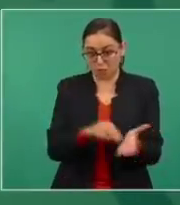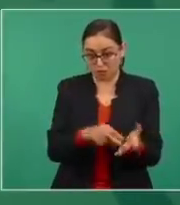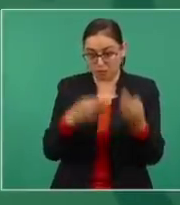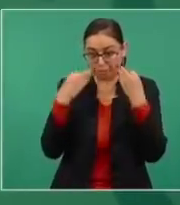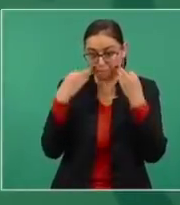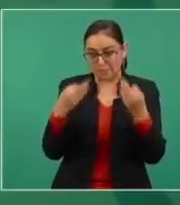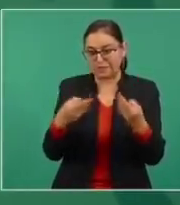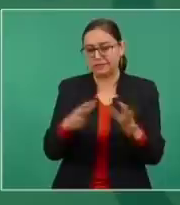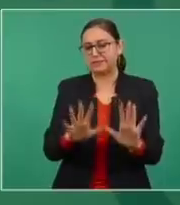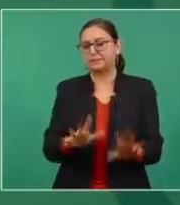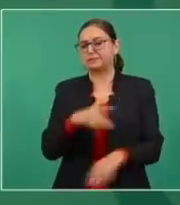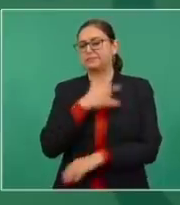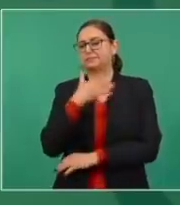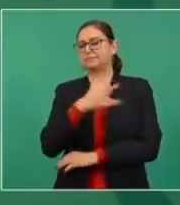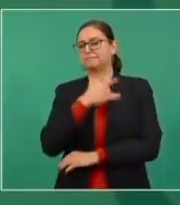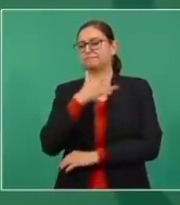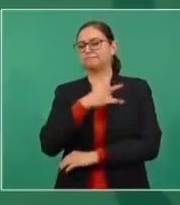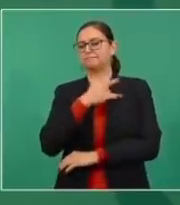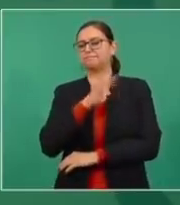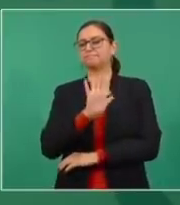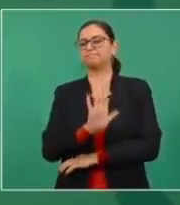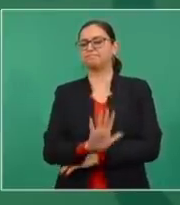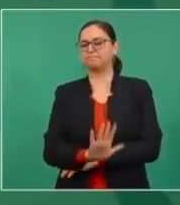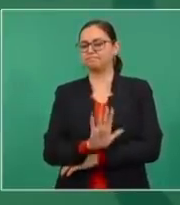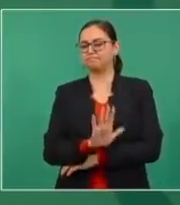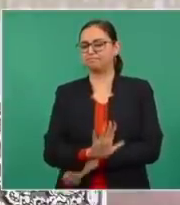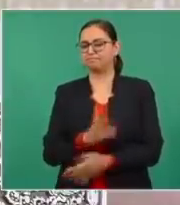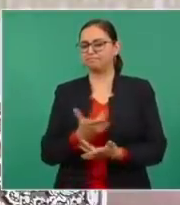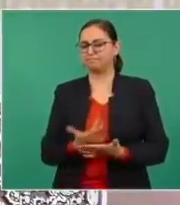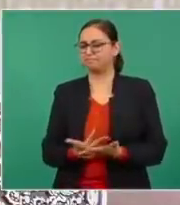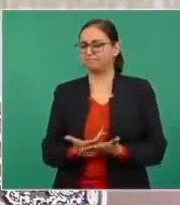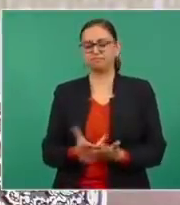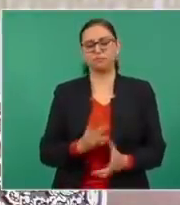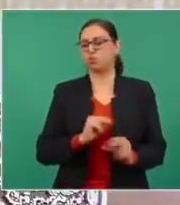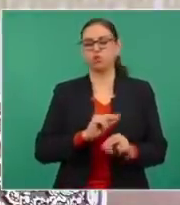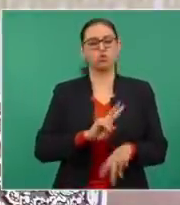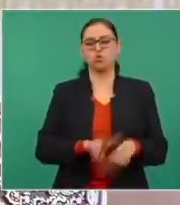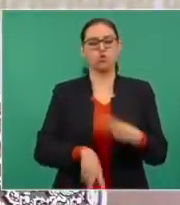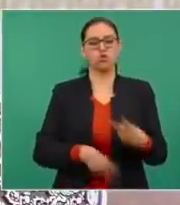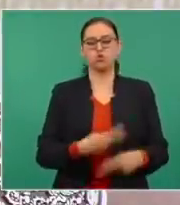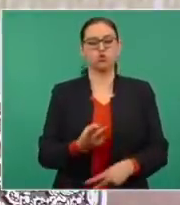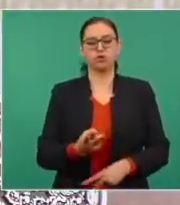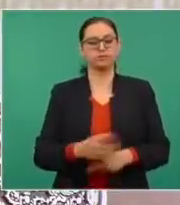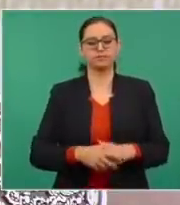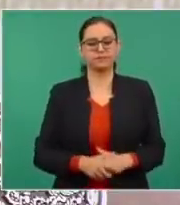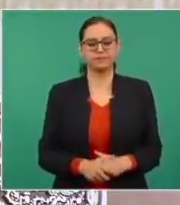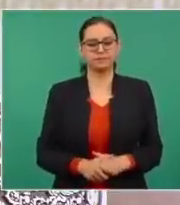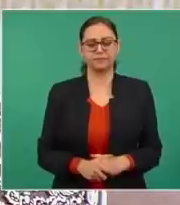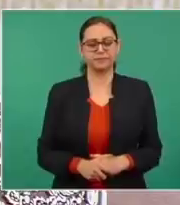del acuerdo y dije, no, está